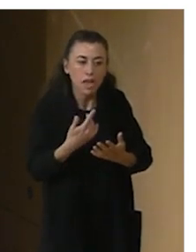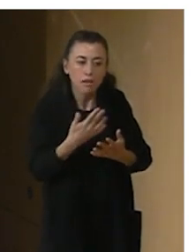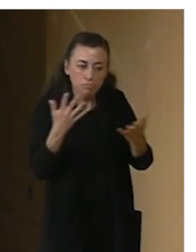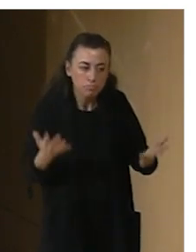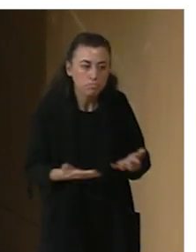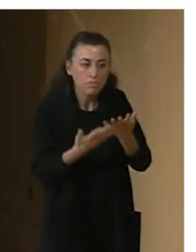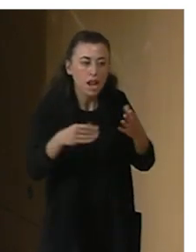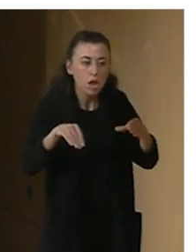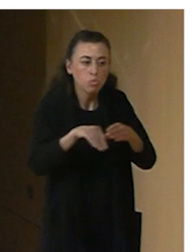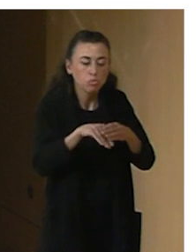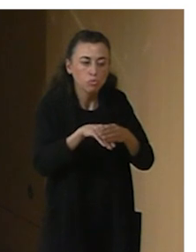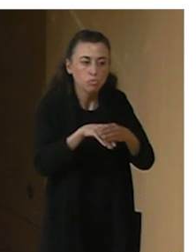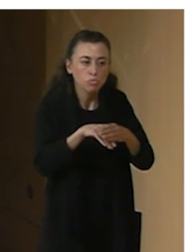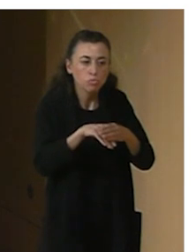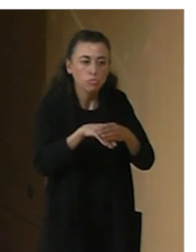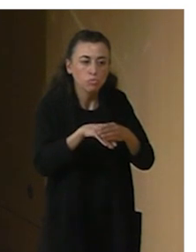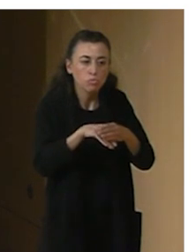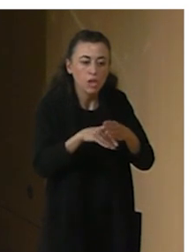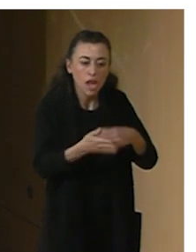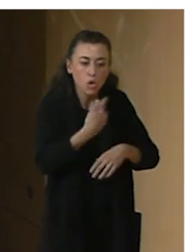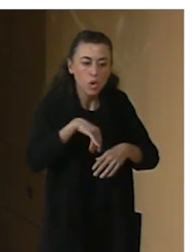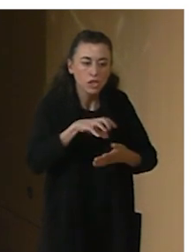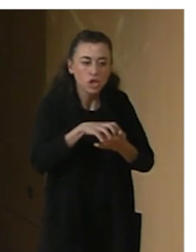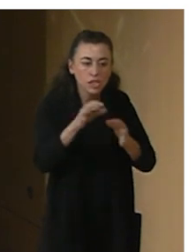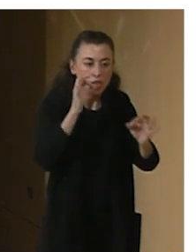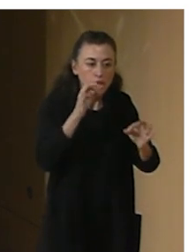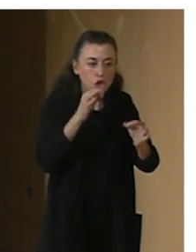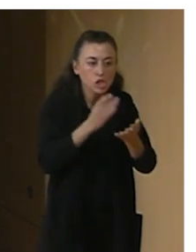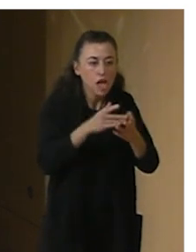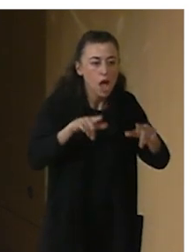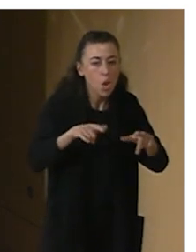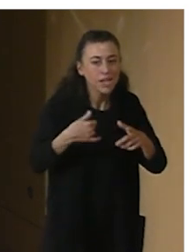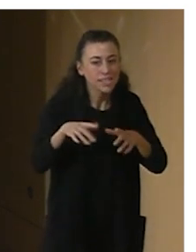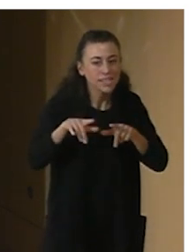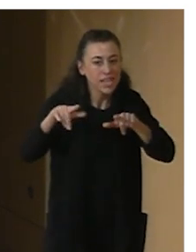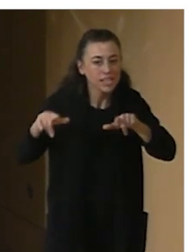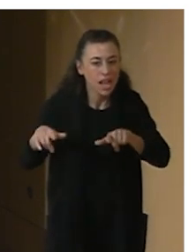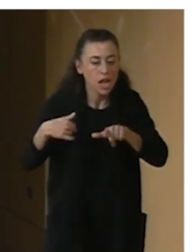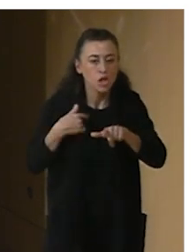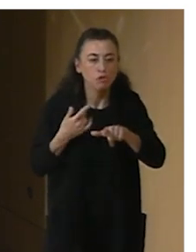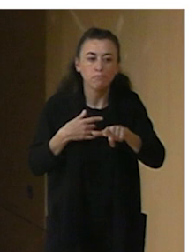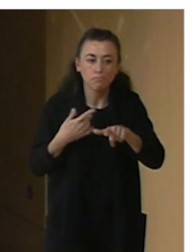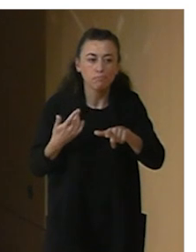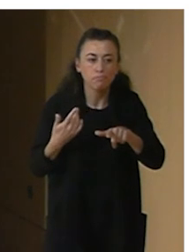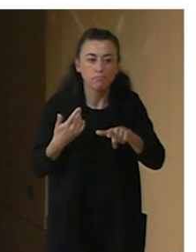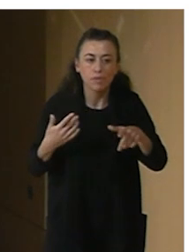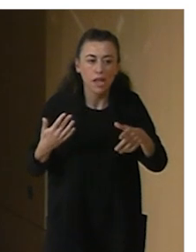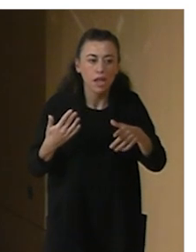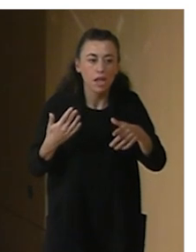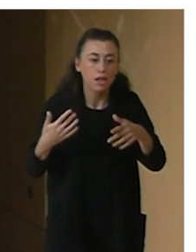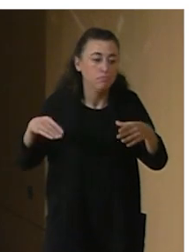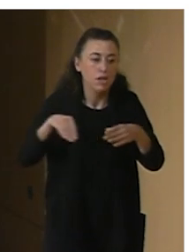incluyan en nuestros teatros, aulas y escenarios para que sean accesibles a público y a artistas de todas las capacidades